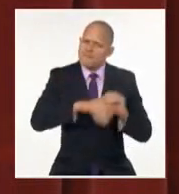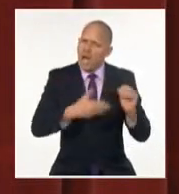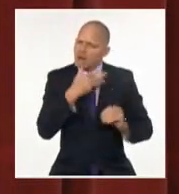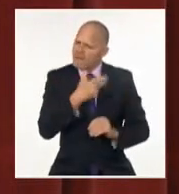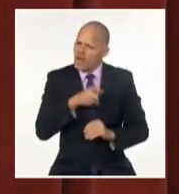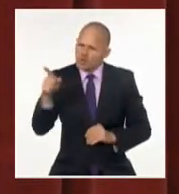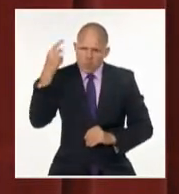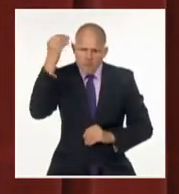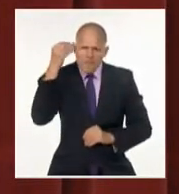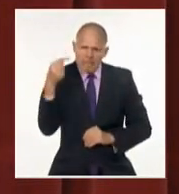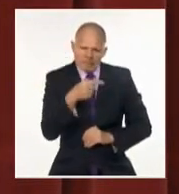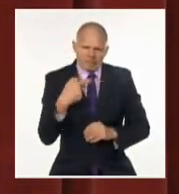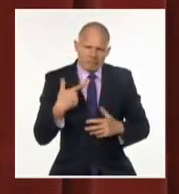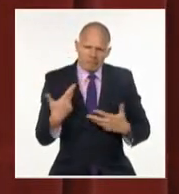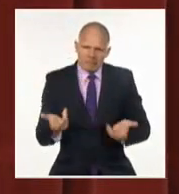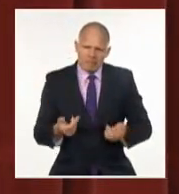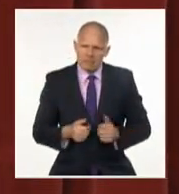Castro?